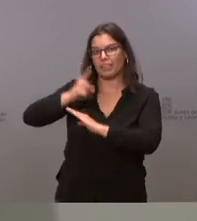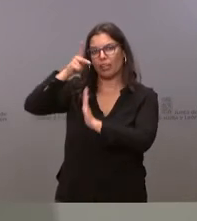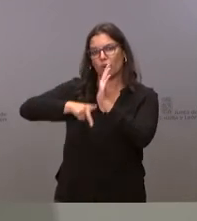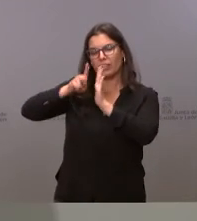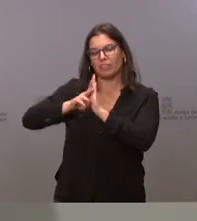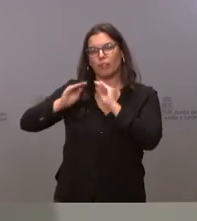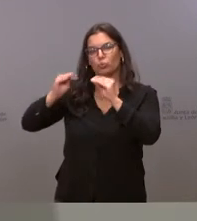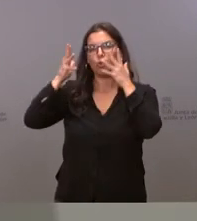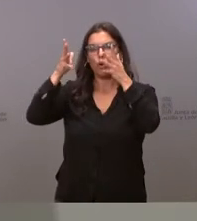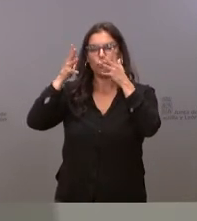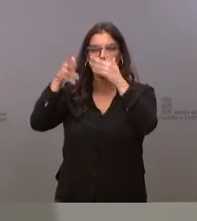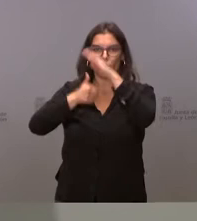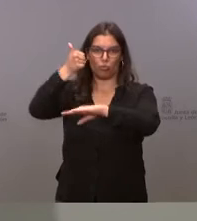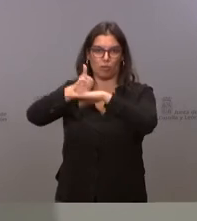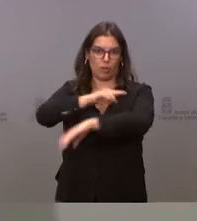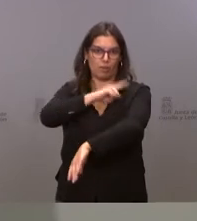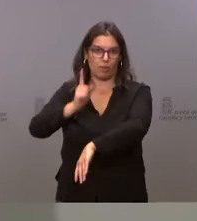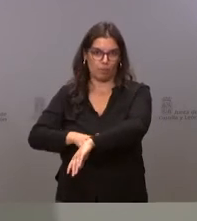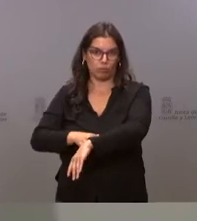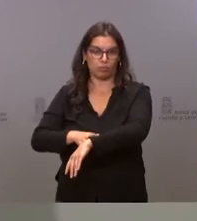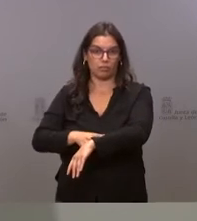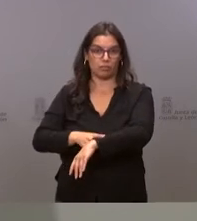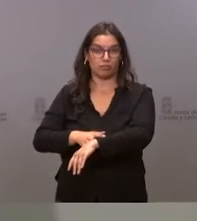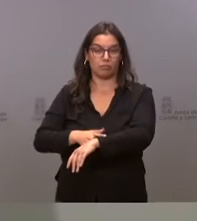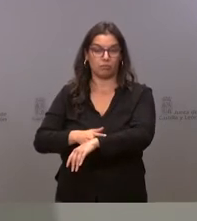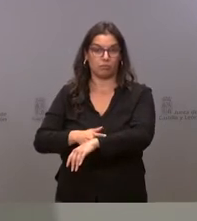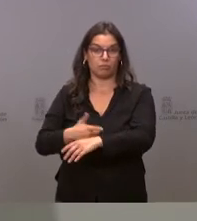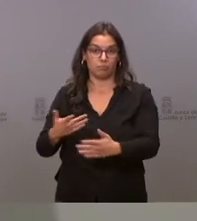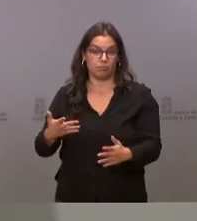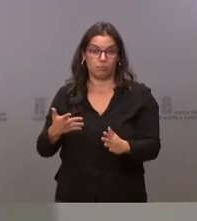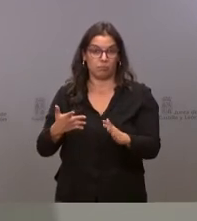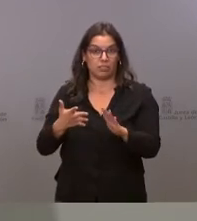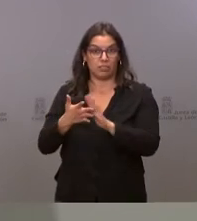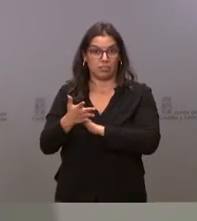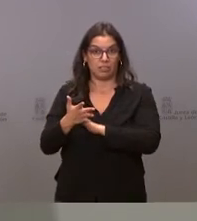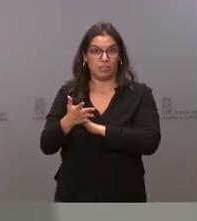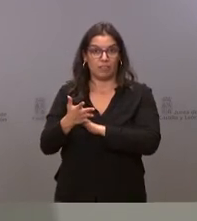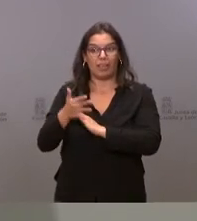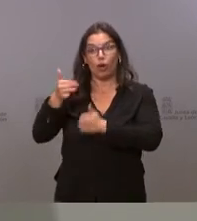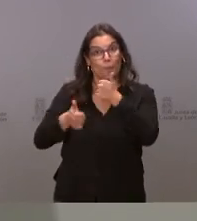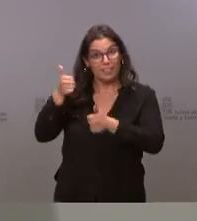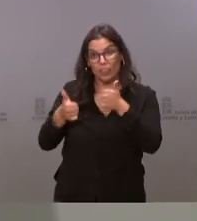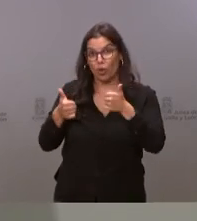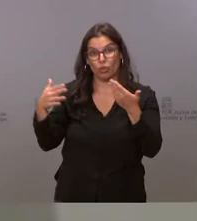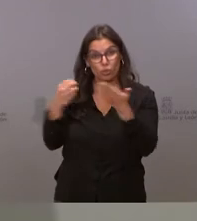del Consejo Superior de Deportes, es decir, se puede practicar el deporte en las competiciones